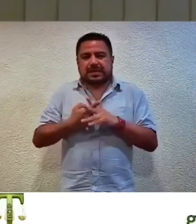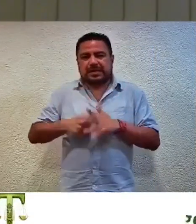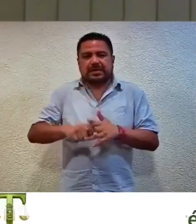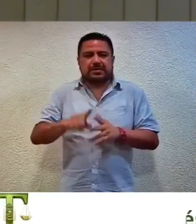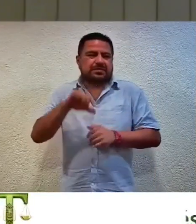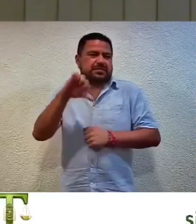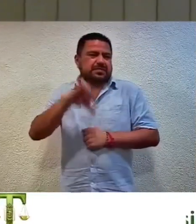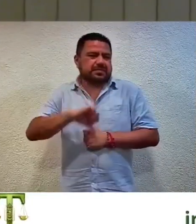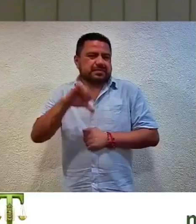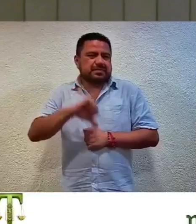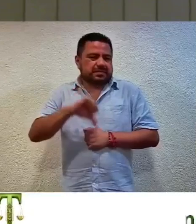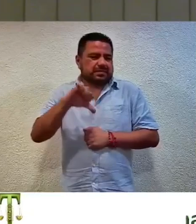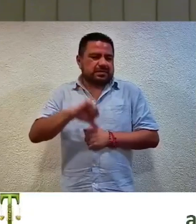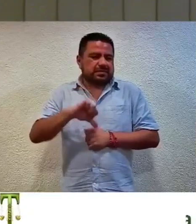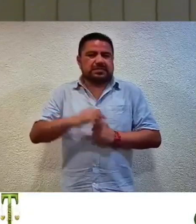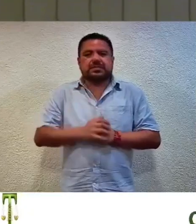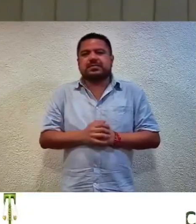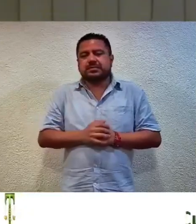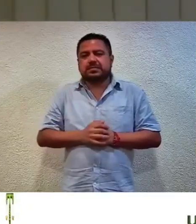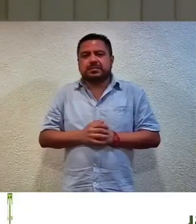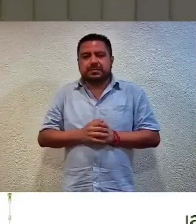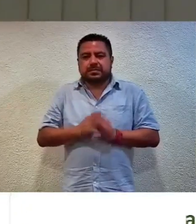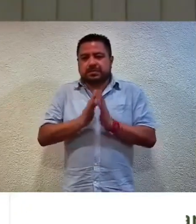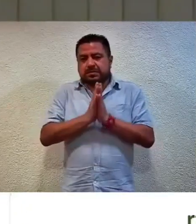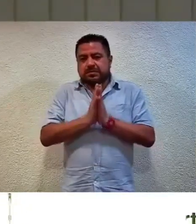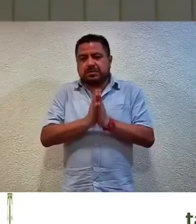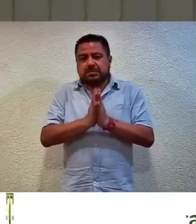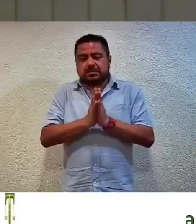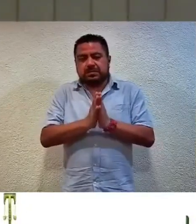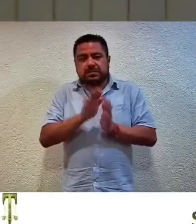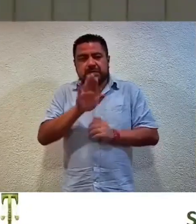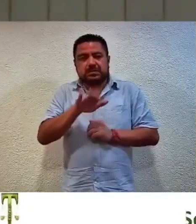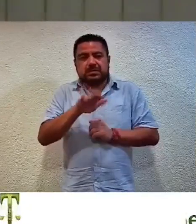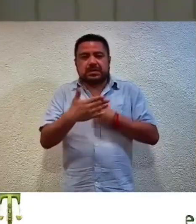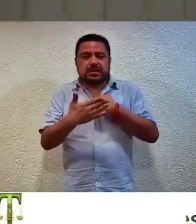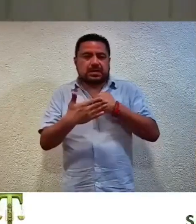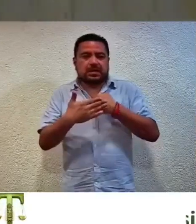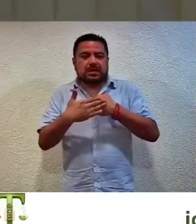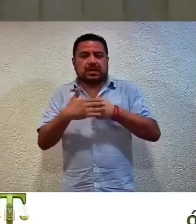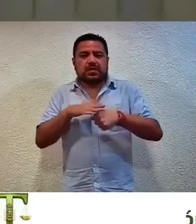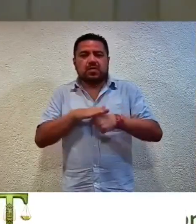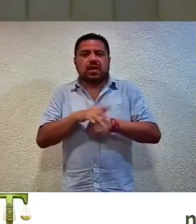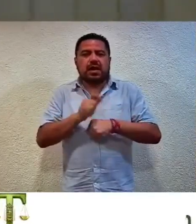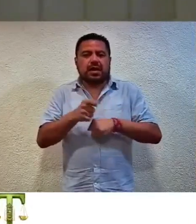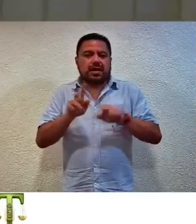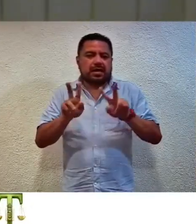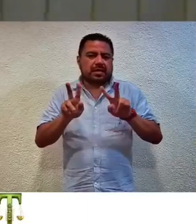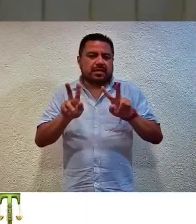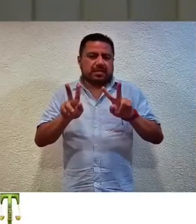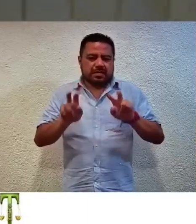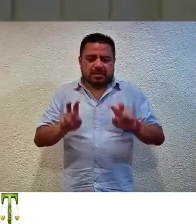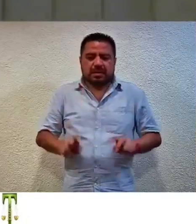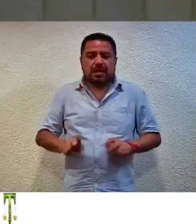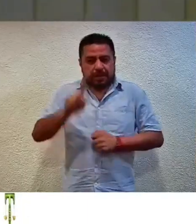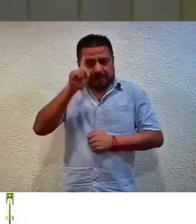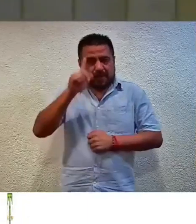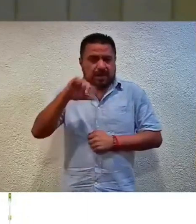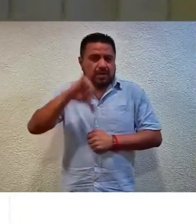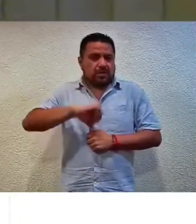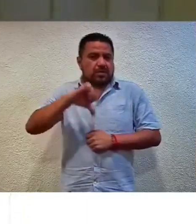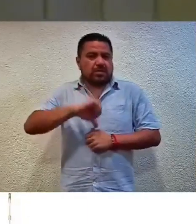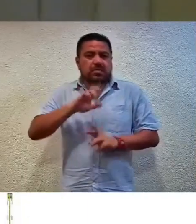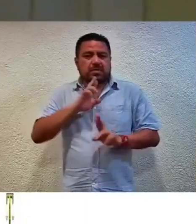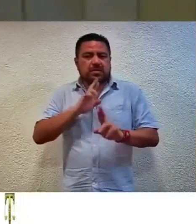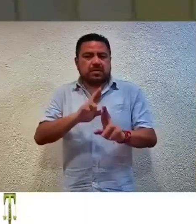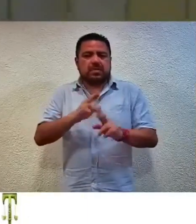sesión y le solicito nos informe cuáles son los asuntos listados para su resolución.